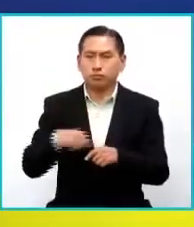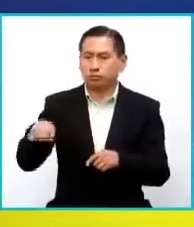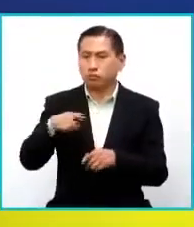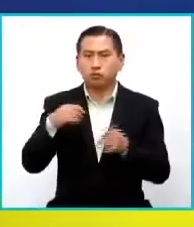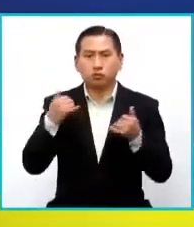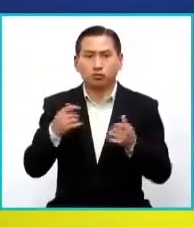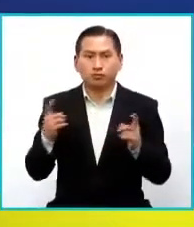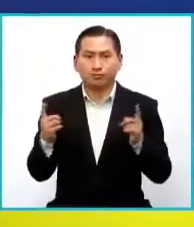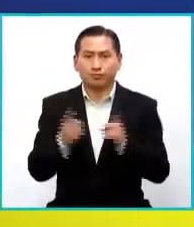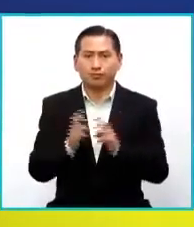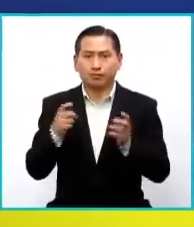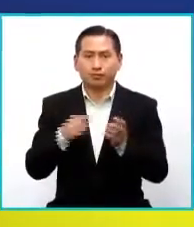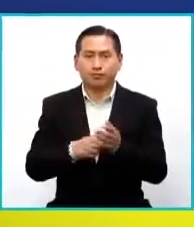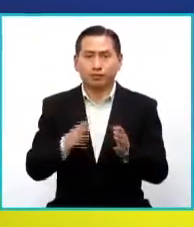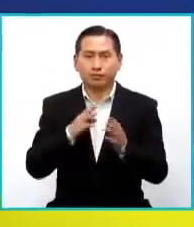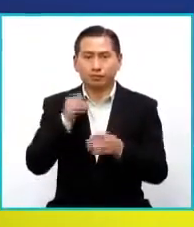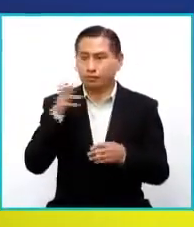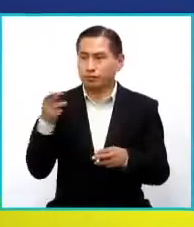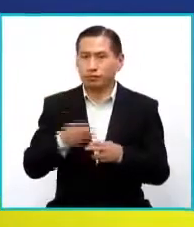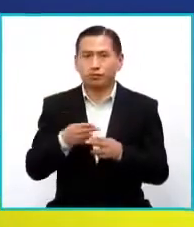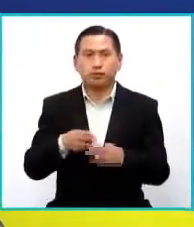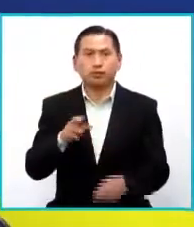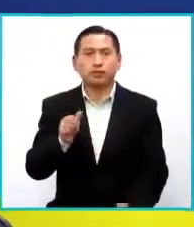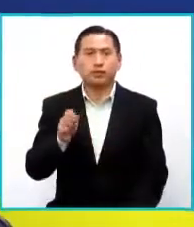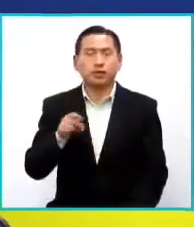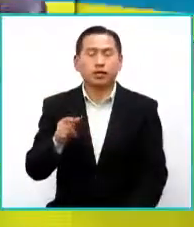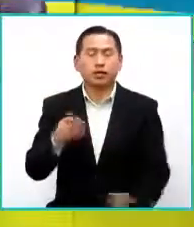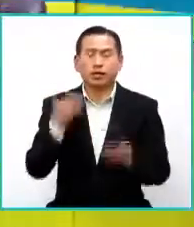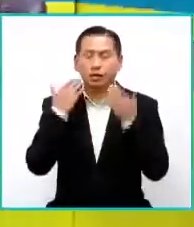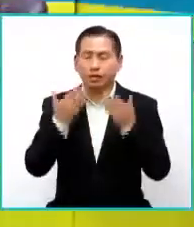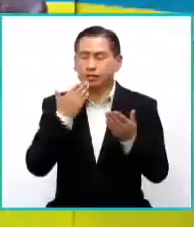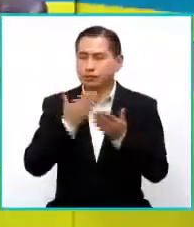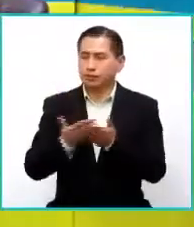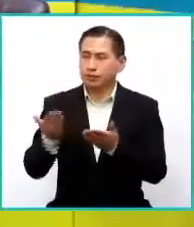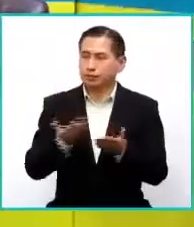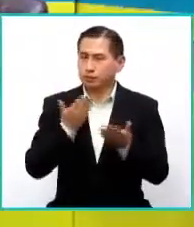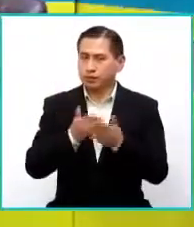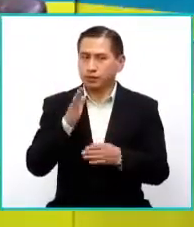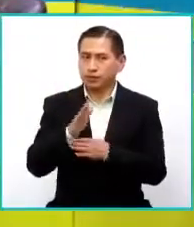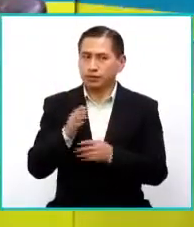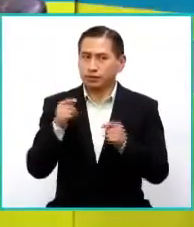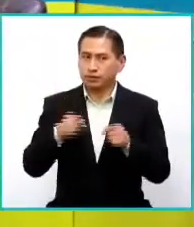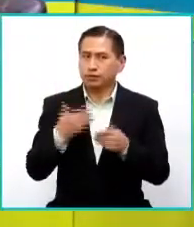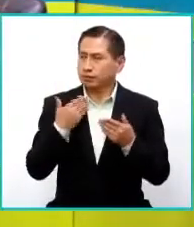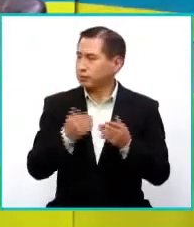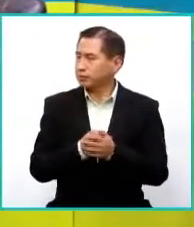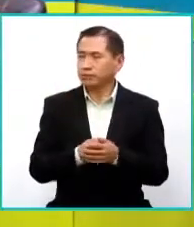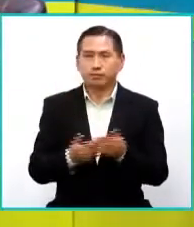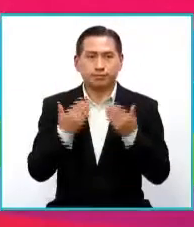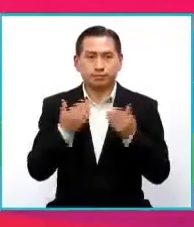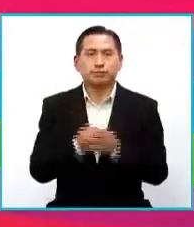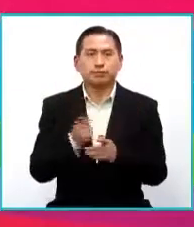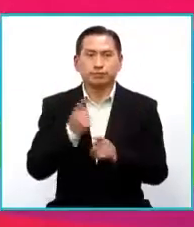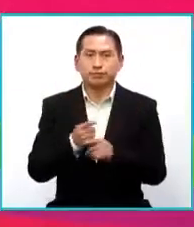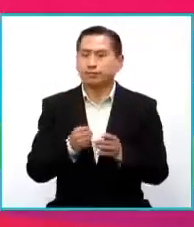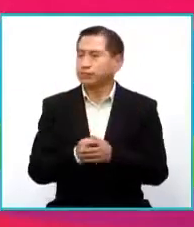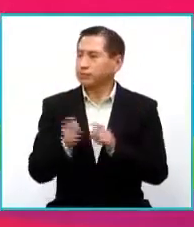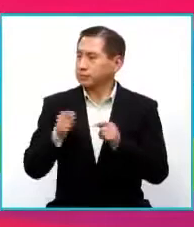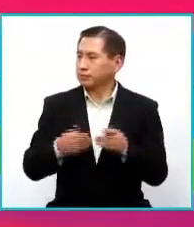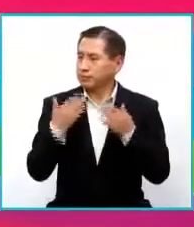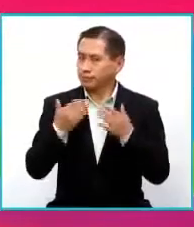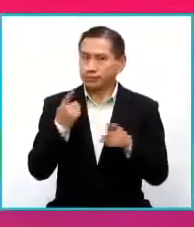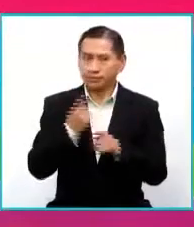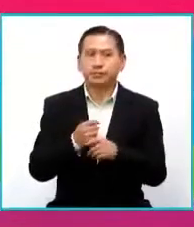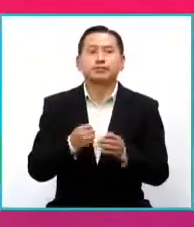conversar sobre estos temas. Ana Salazar, a quien quiero dar las gracias y la bienvenida. Buenas tardes, Gracias por llegarte. Gracias. Te agradezco mucho que estés